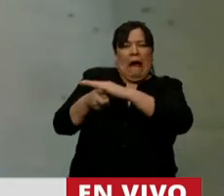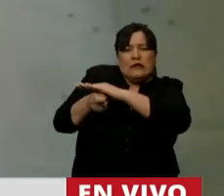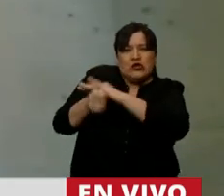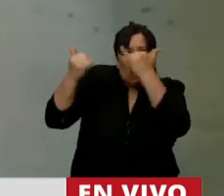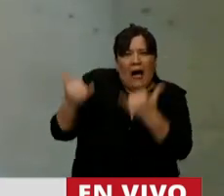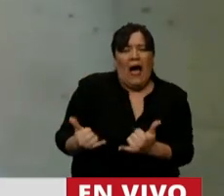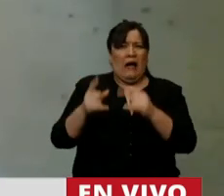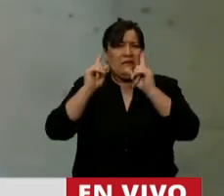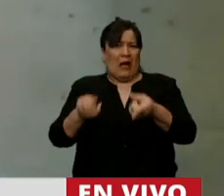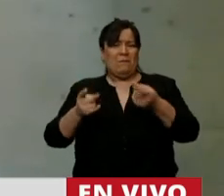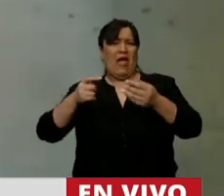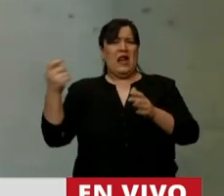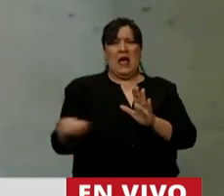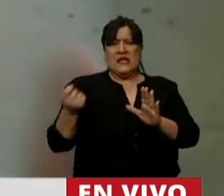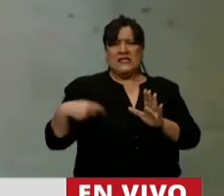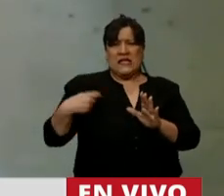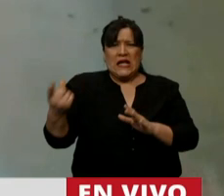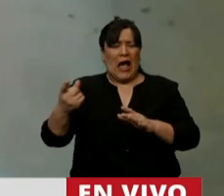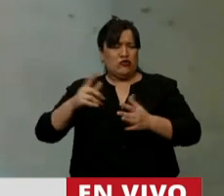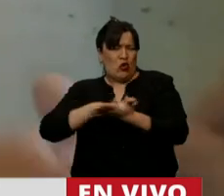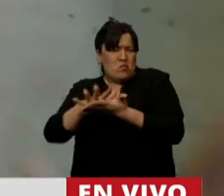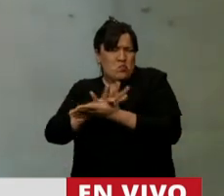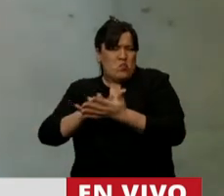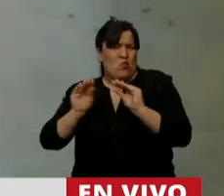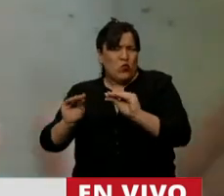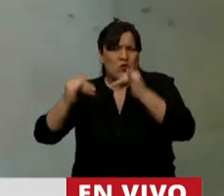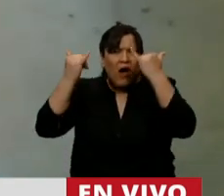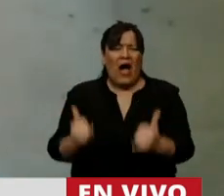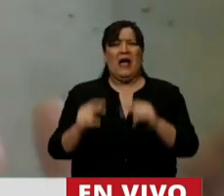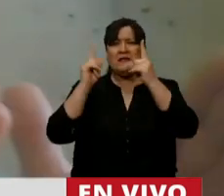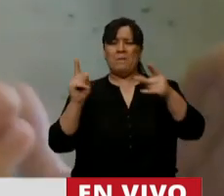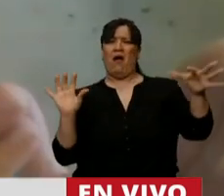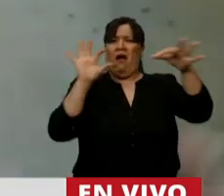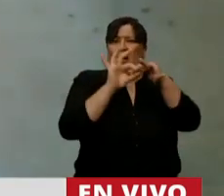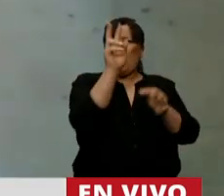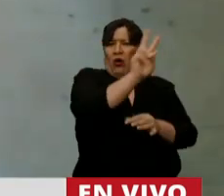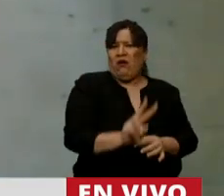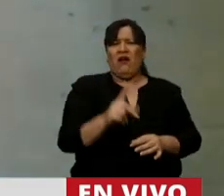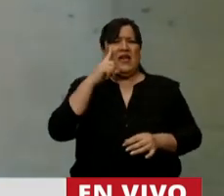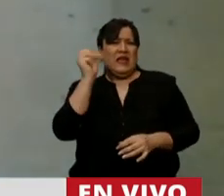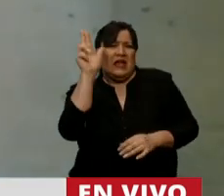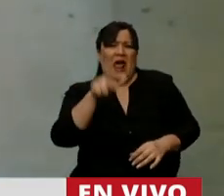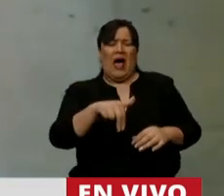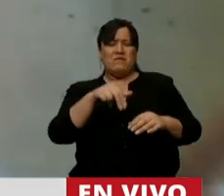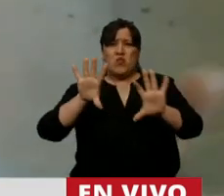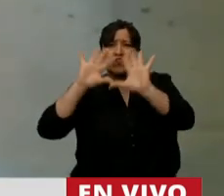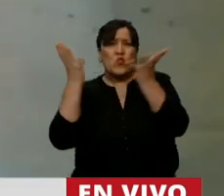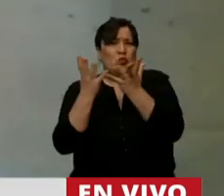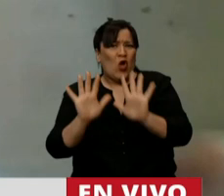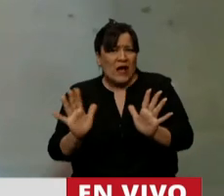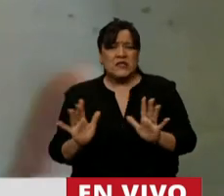Aplauden prácticas sindicalistas mafiosas. Recuperan relaciones con Venezuela, con Irán, con dictaduras sangrientas del mundo.